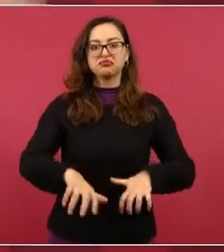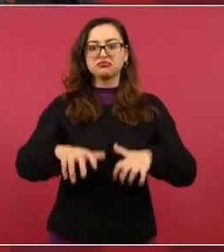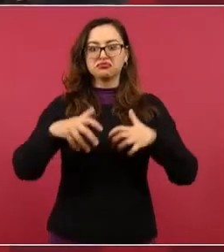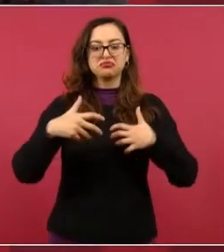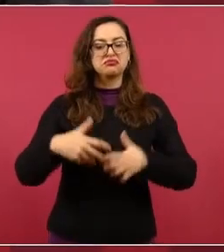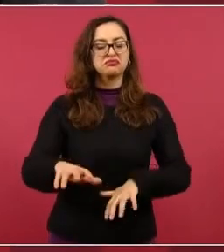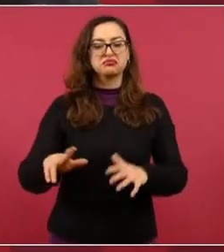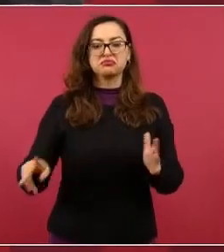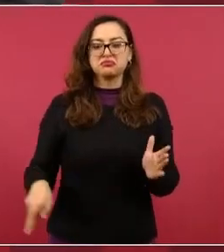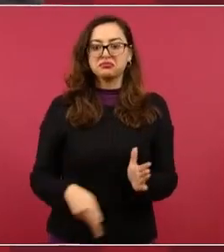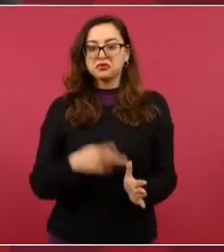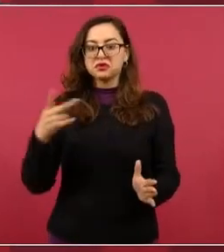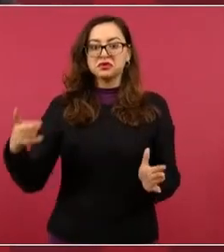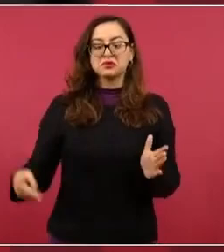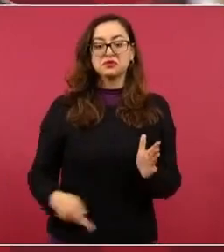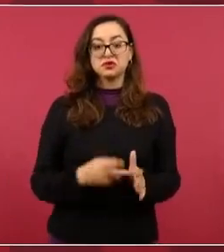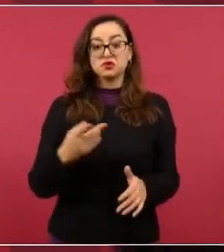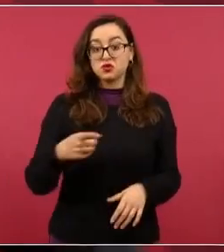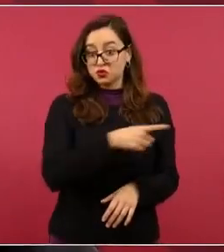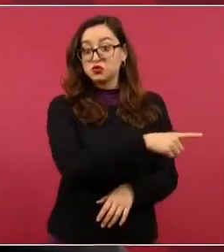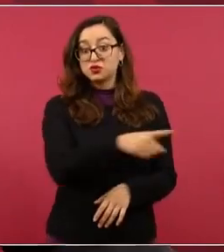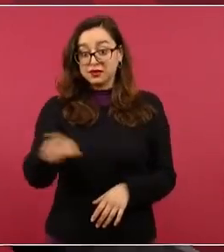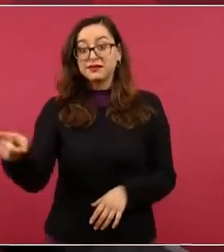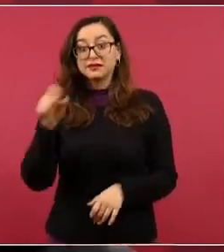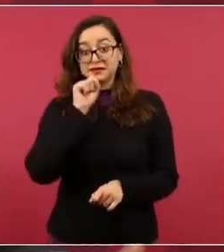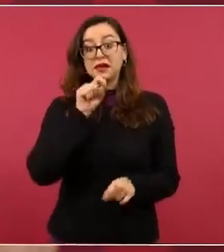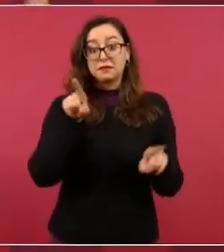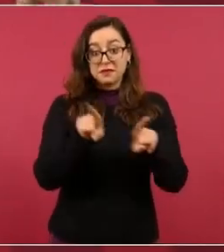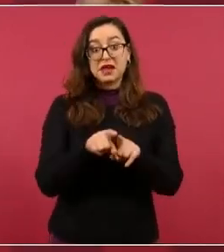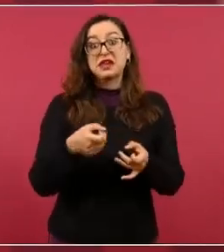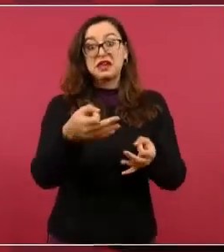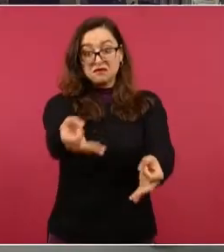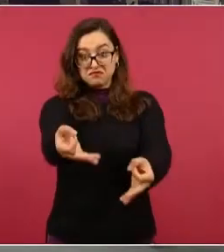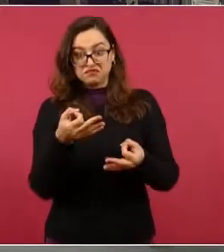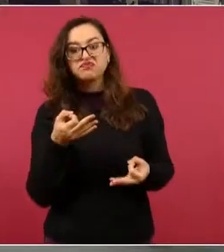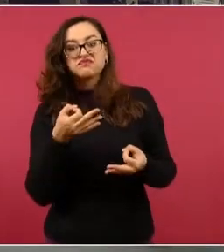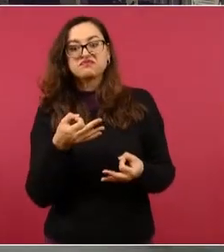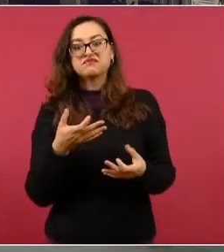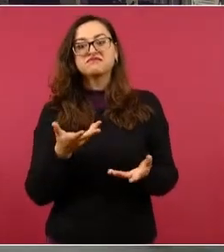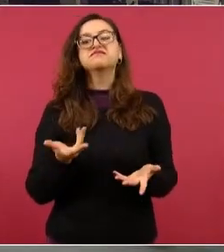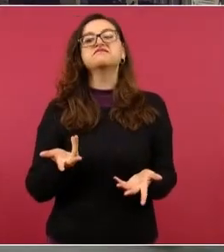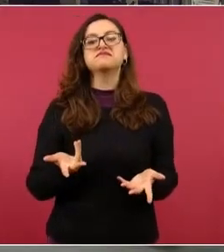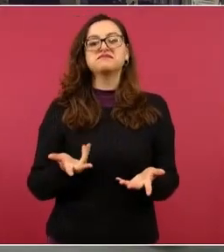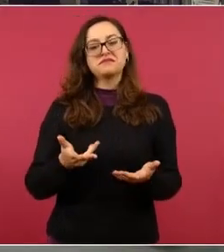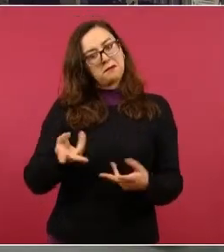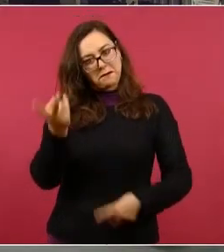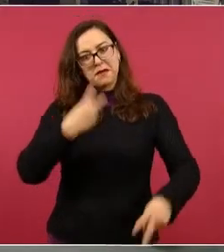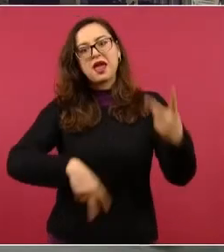Ustedes también van a ir acarreados, porque cómo no les va a gustar que